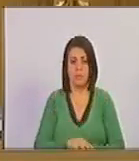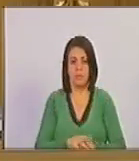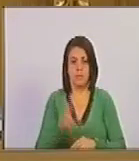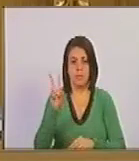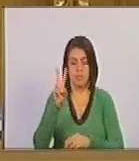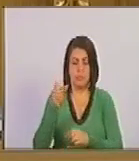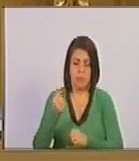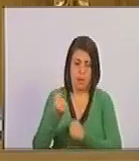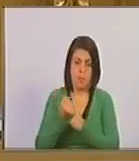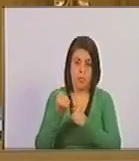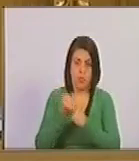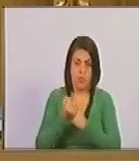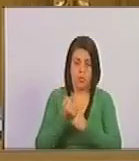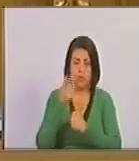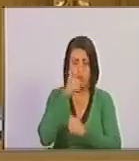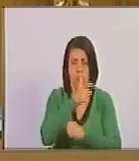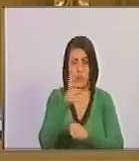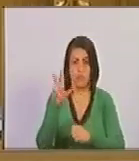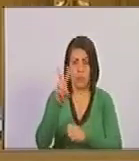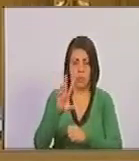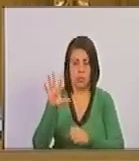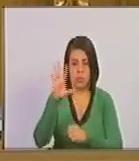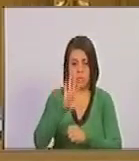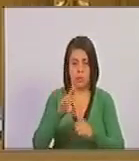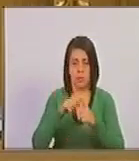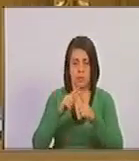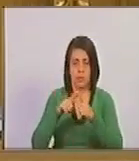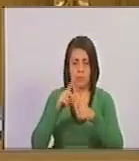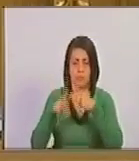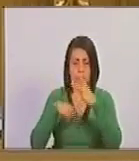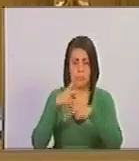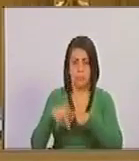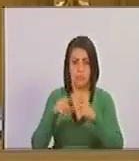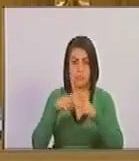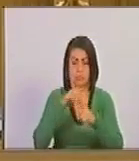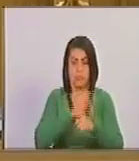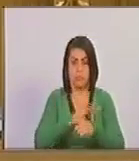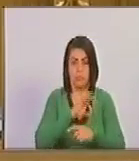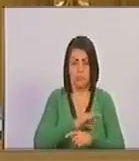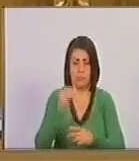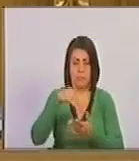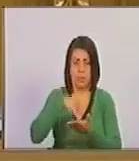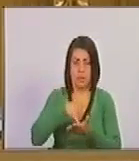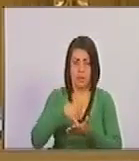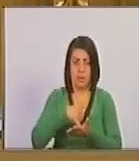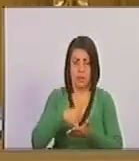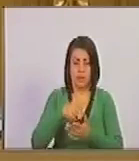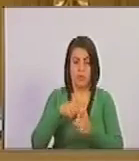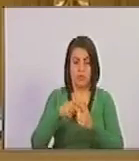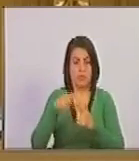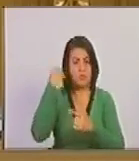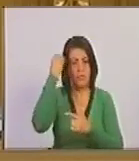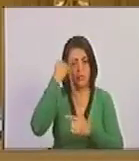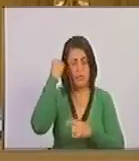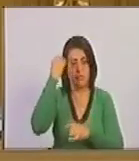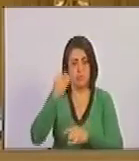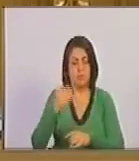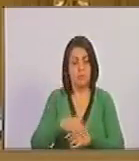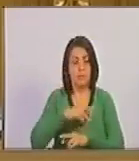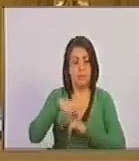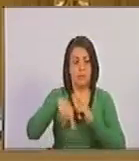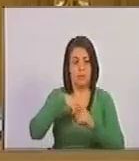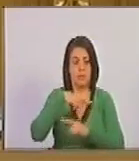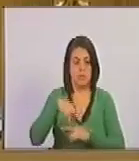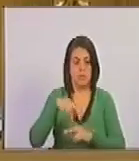beneficio del pueblo de los sectores sociales más vulnerables. Considerando que la